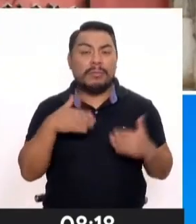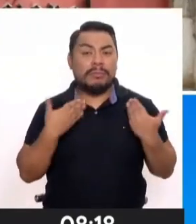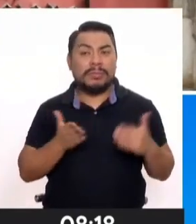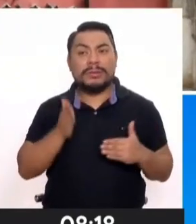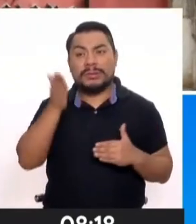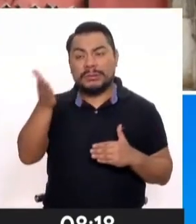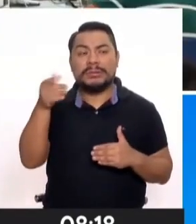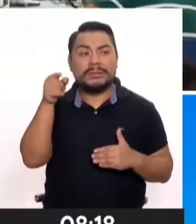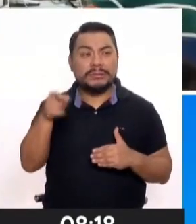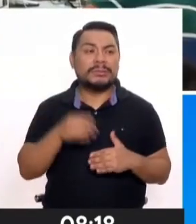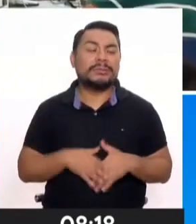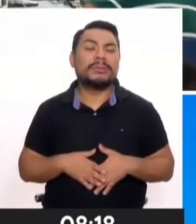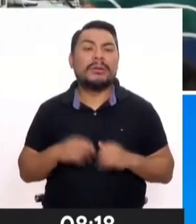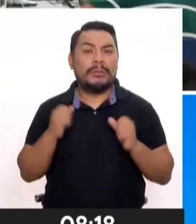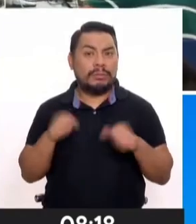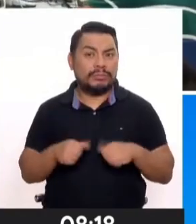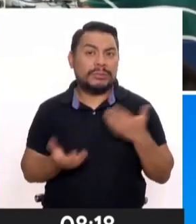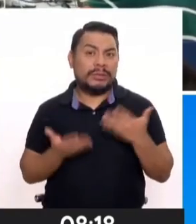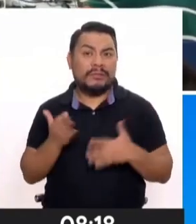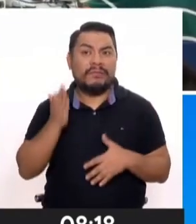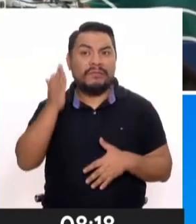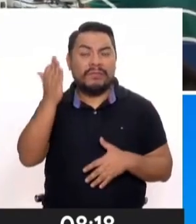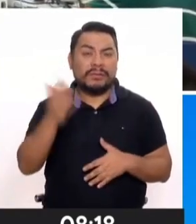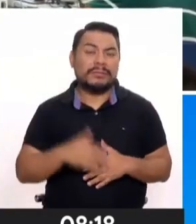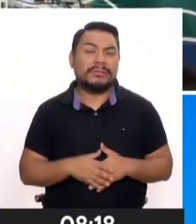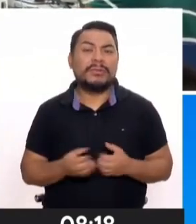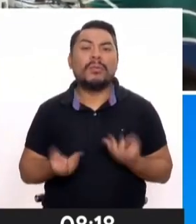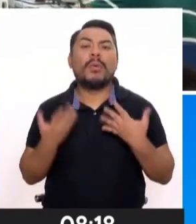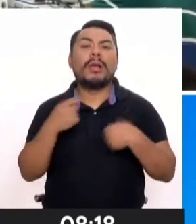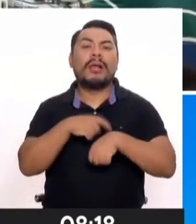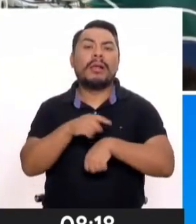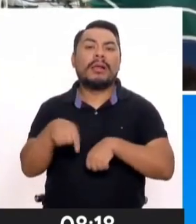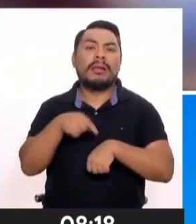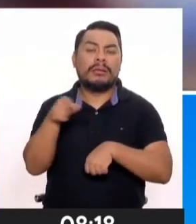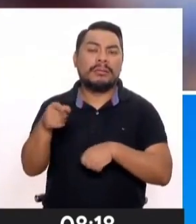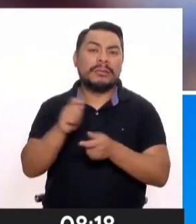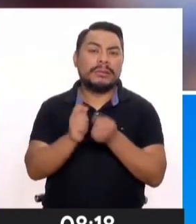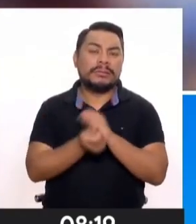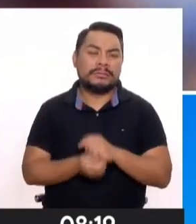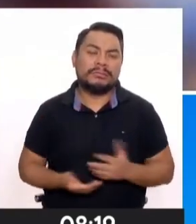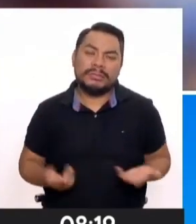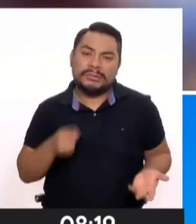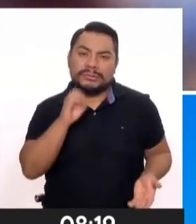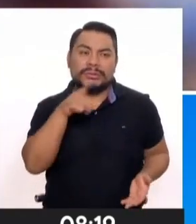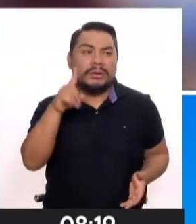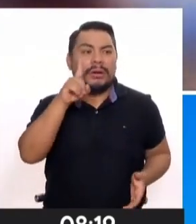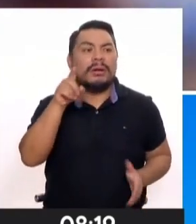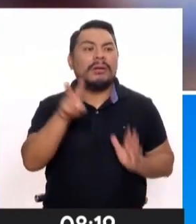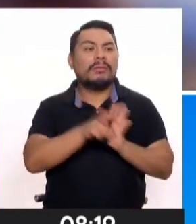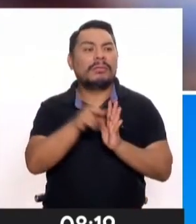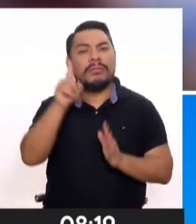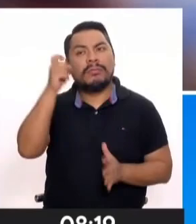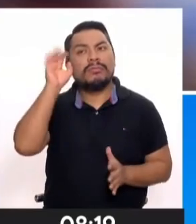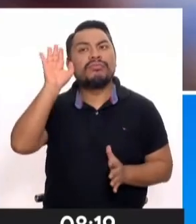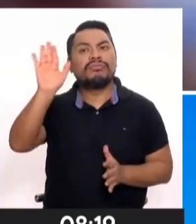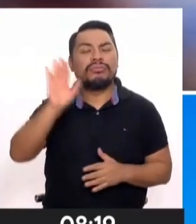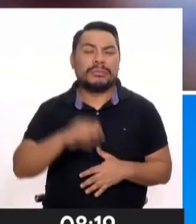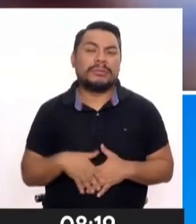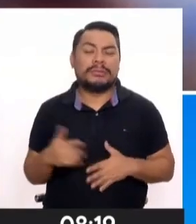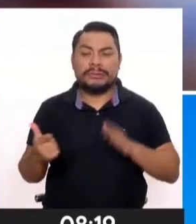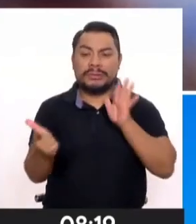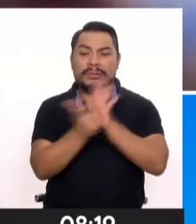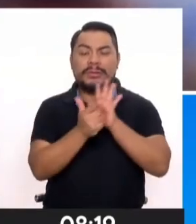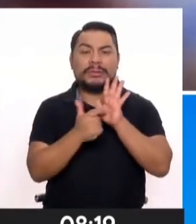posibilidad. Ahora, ¿cuánto va a demorar esto? Tú lo has dicho, la voluntad política. Una